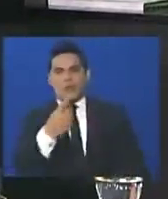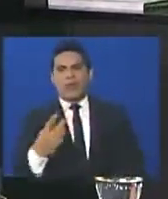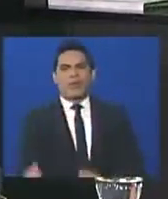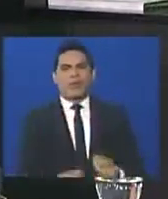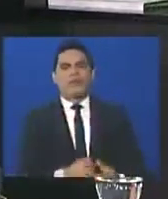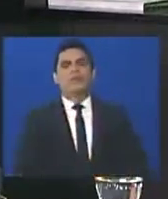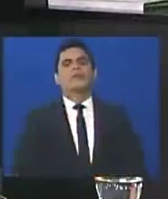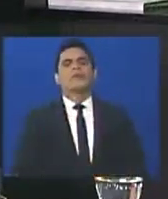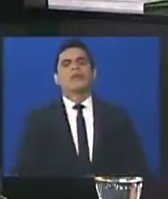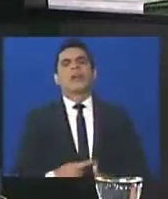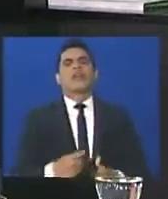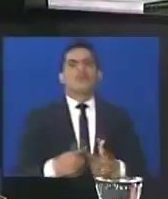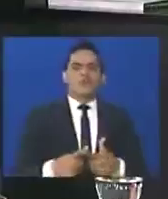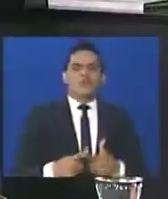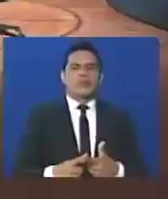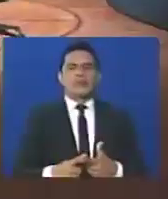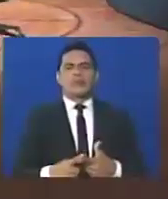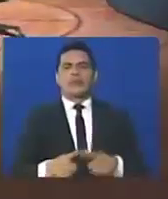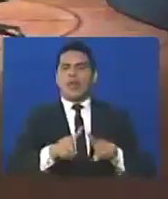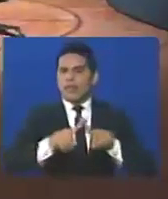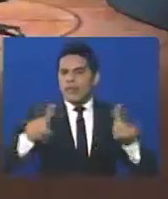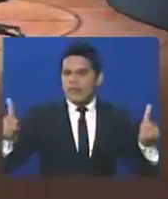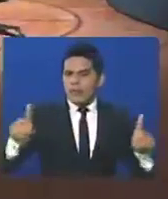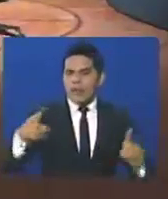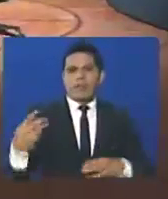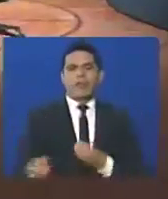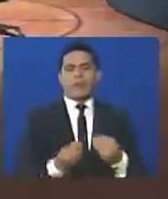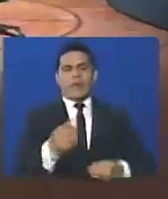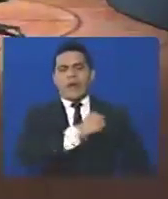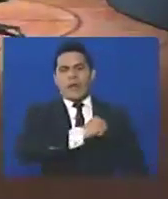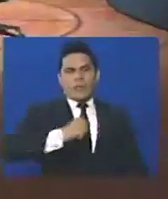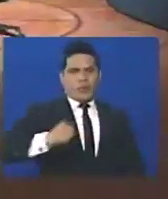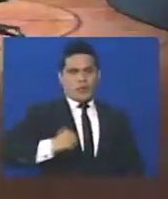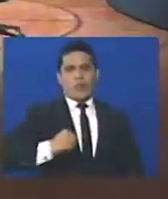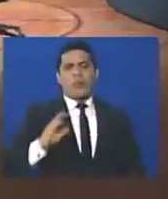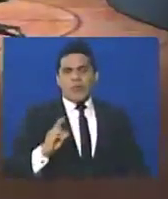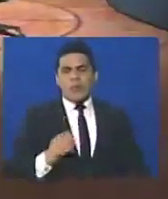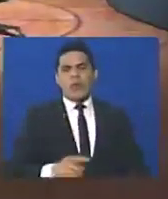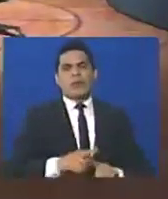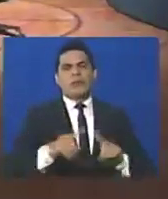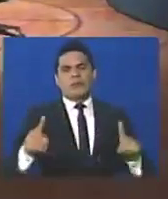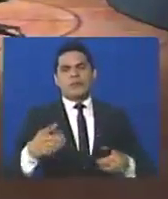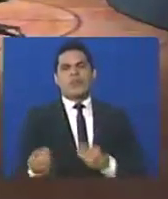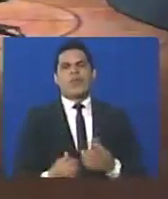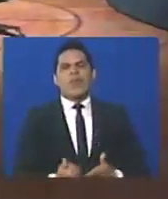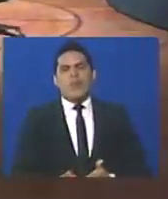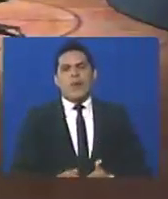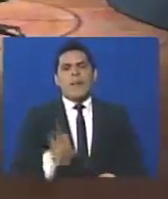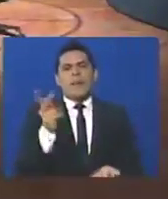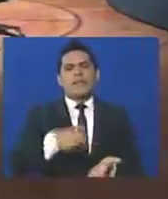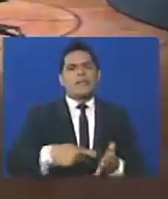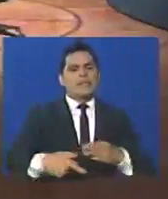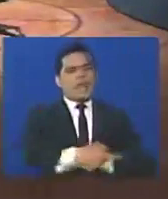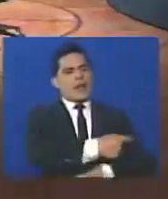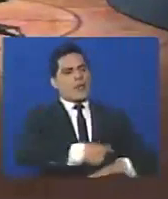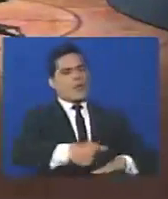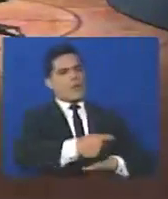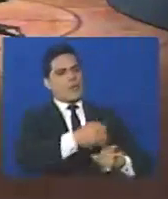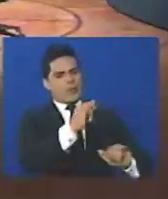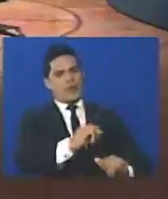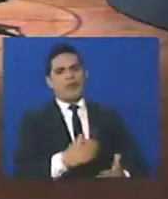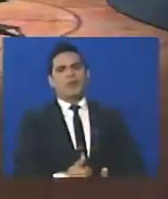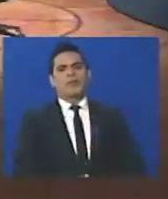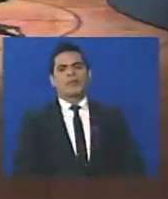ahí habría que una línea delgada entre lo que significa la autonomía en ese sentido y lo que significa pertenecer al gobierno como tal.